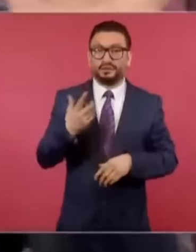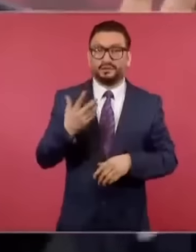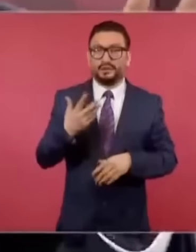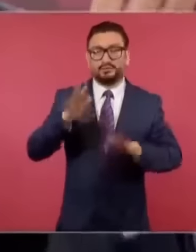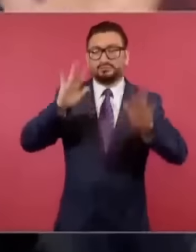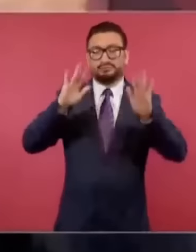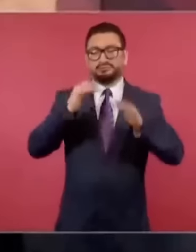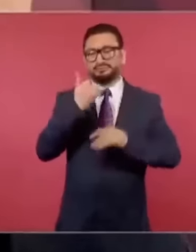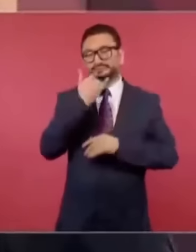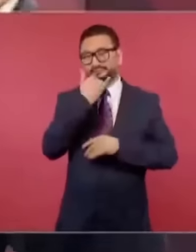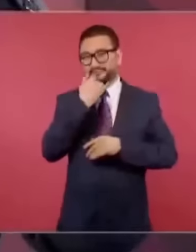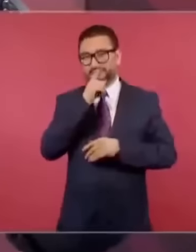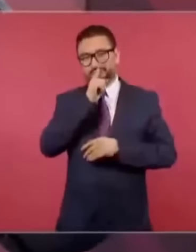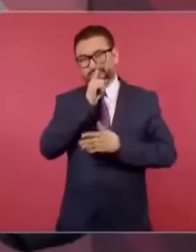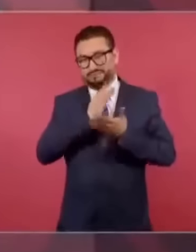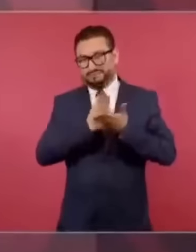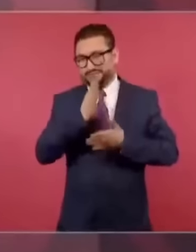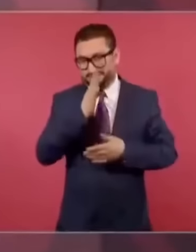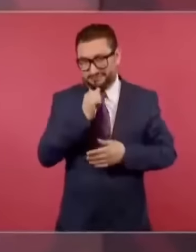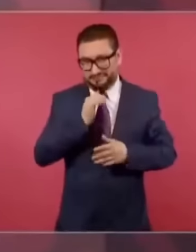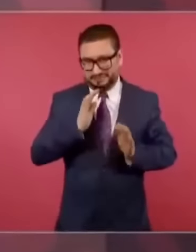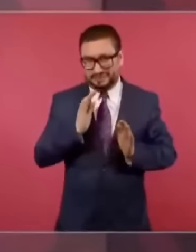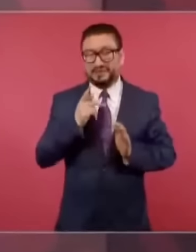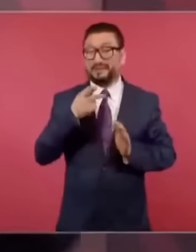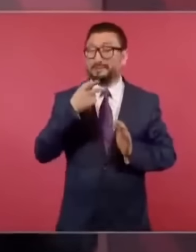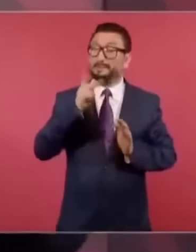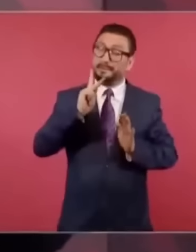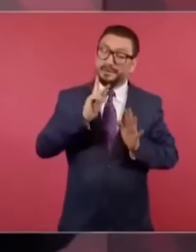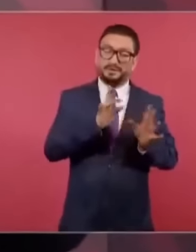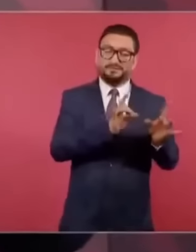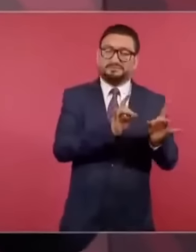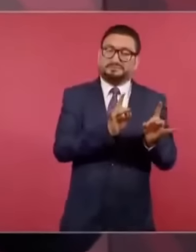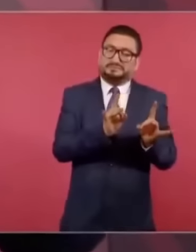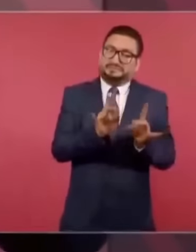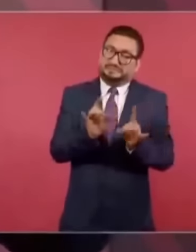no me meto, pero en cualquier circunstancia